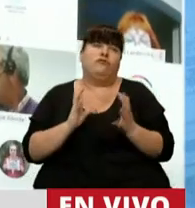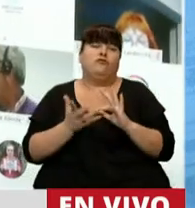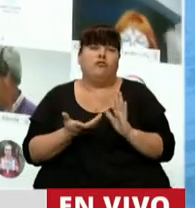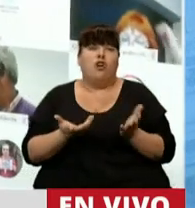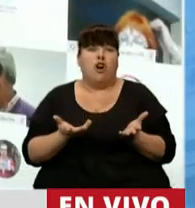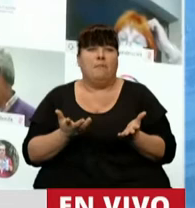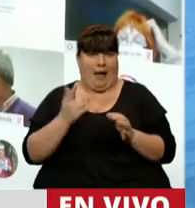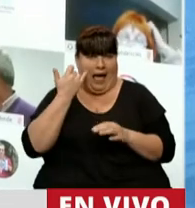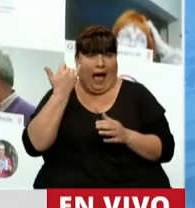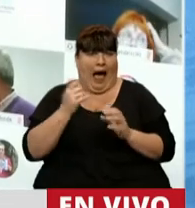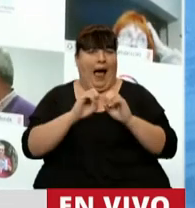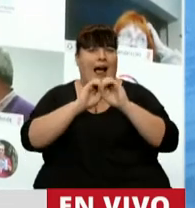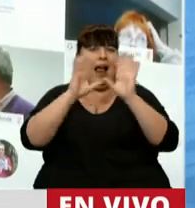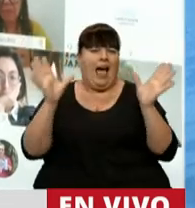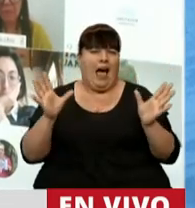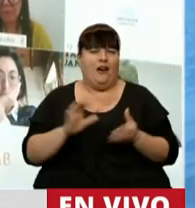deja en claro